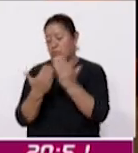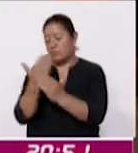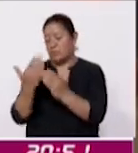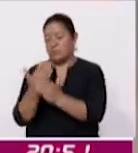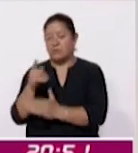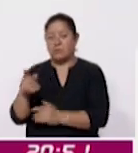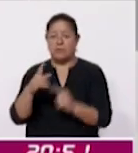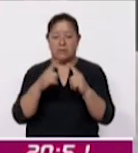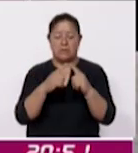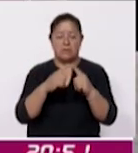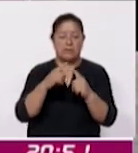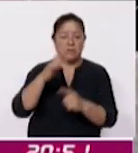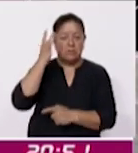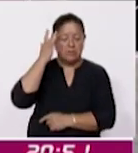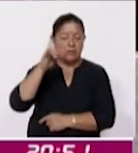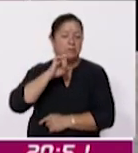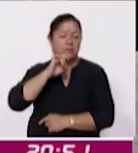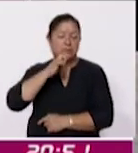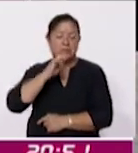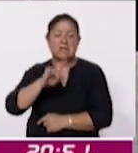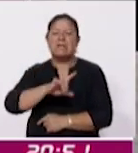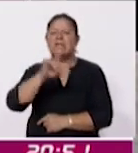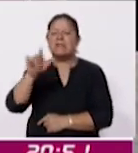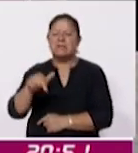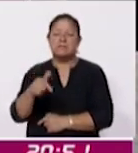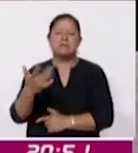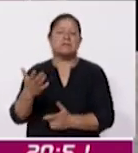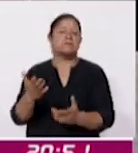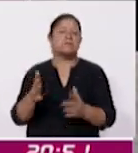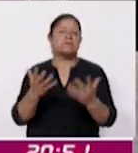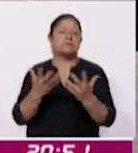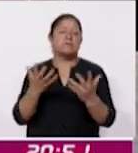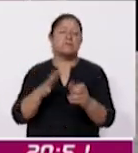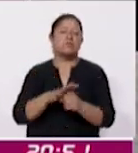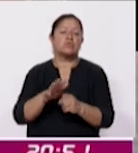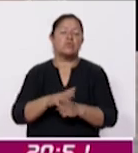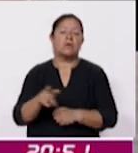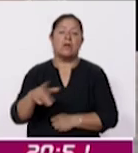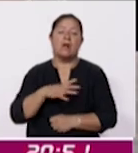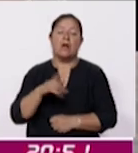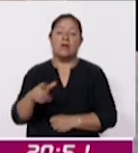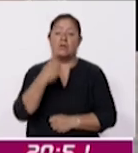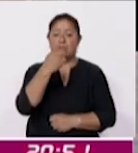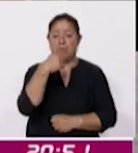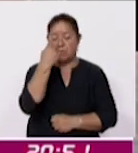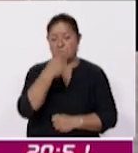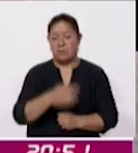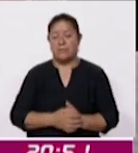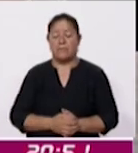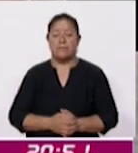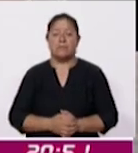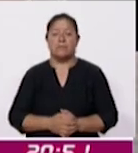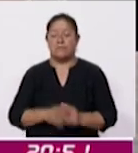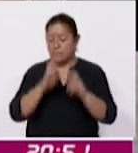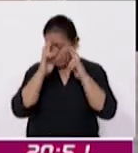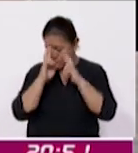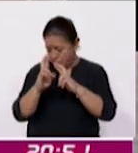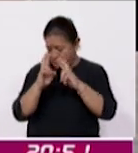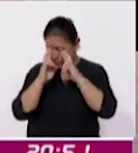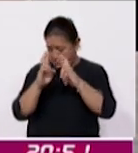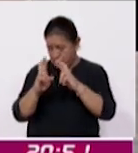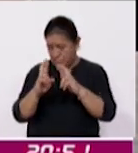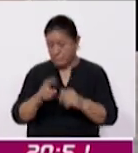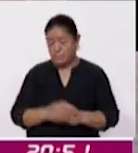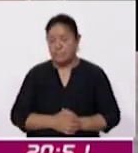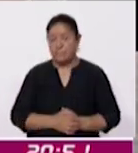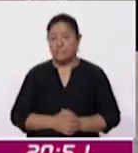parroquia de San José Después cuál va a ser la dinámica Habrá una hora de veneración de vista de la veneración